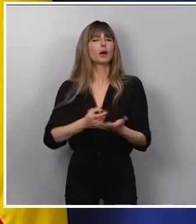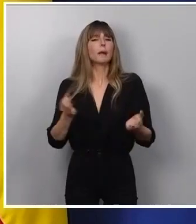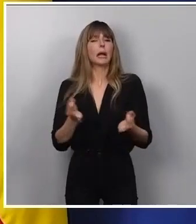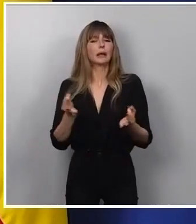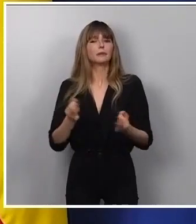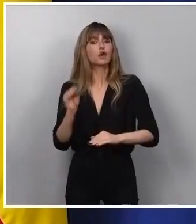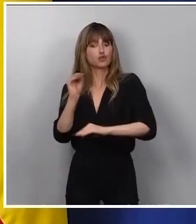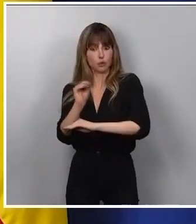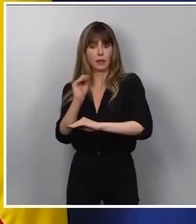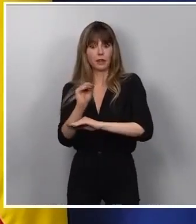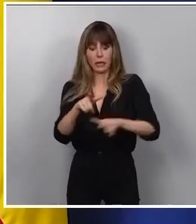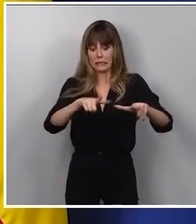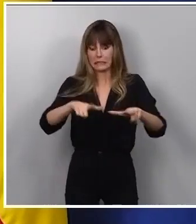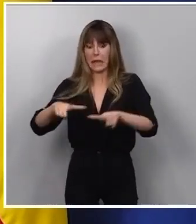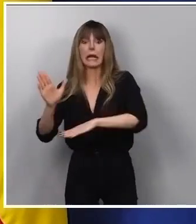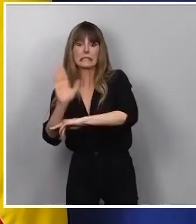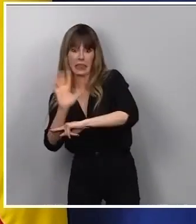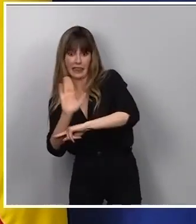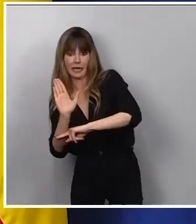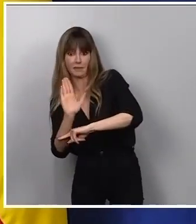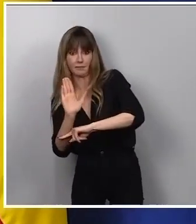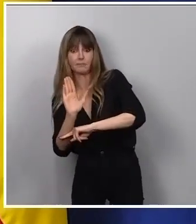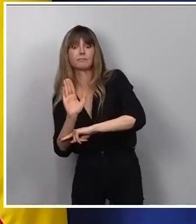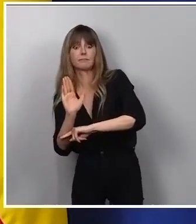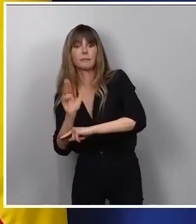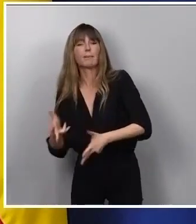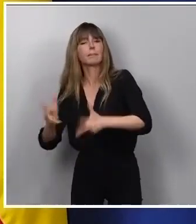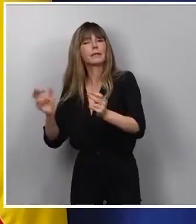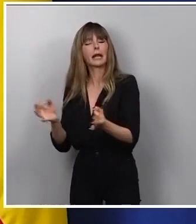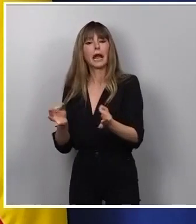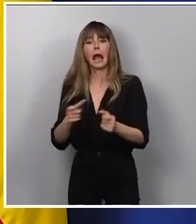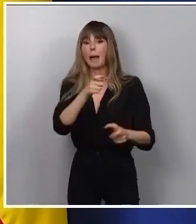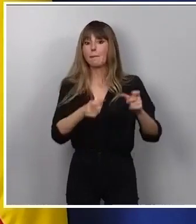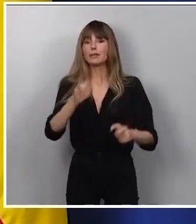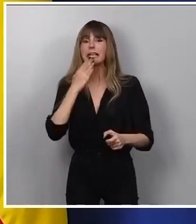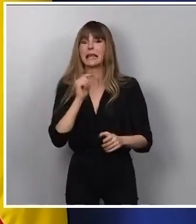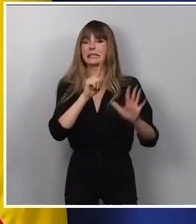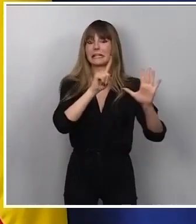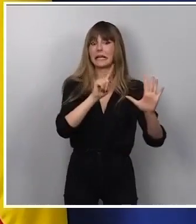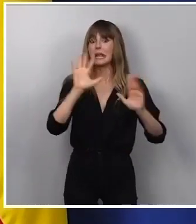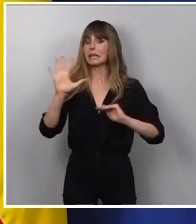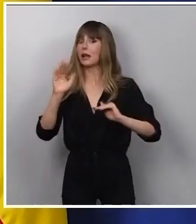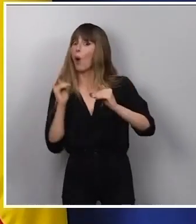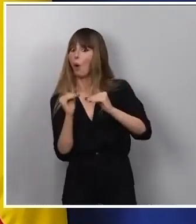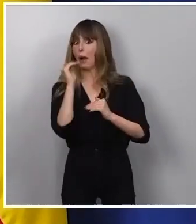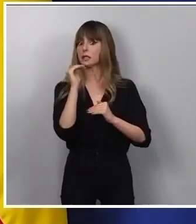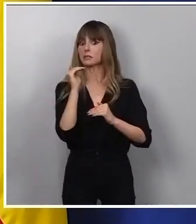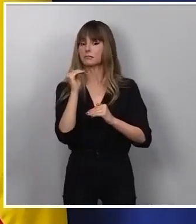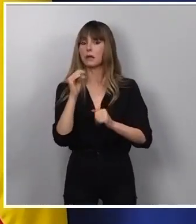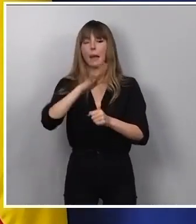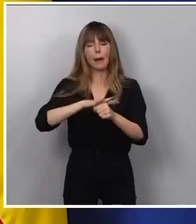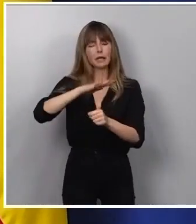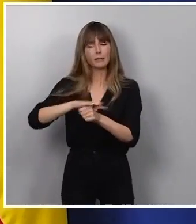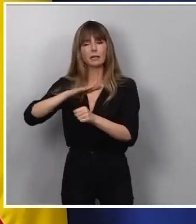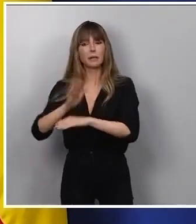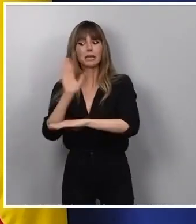subvenciones a las salas de cine que permitirá a las personas de 65 años o más asistir todos los martes al